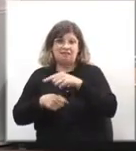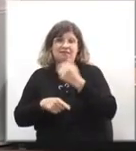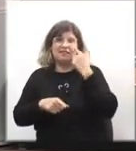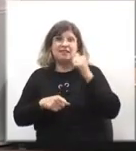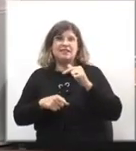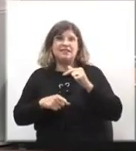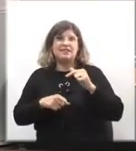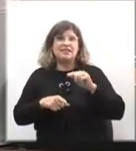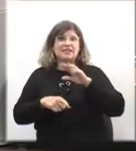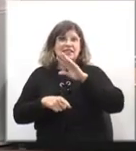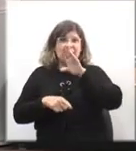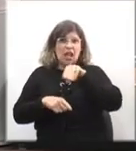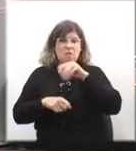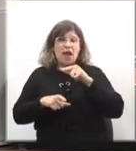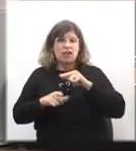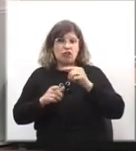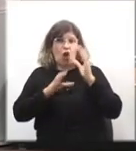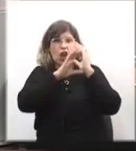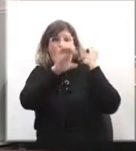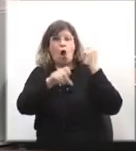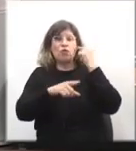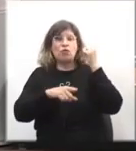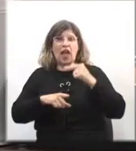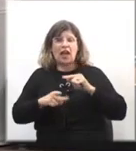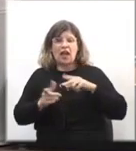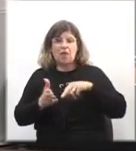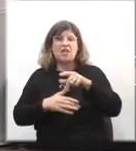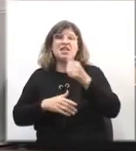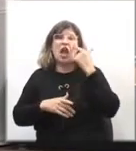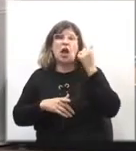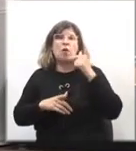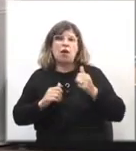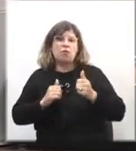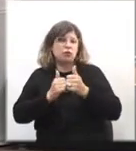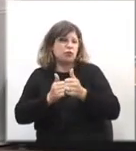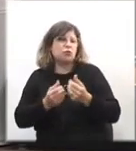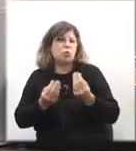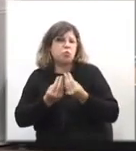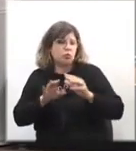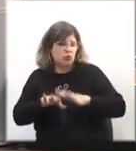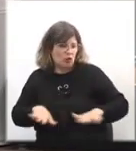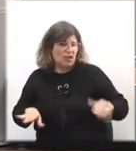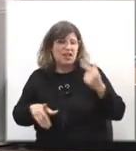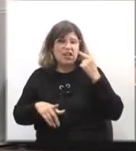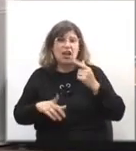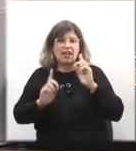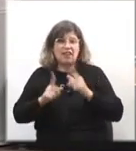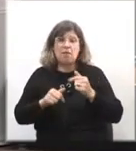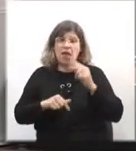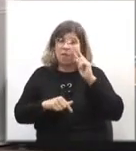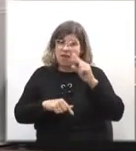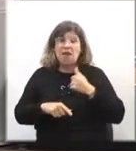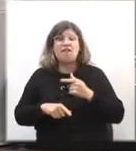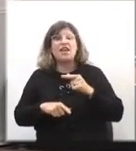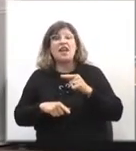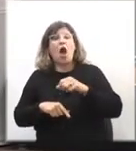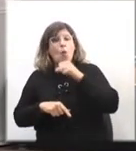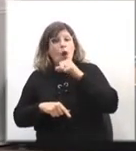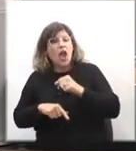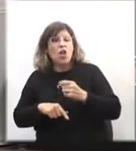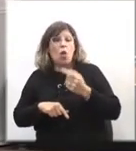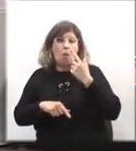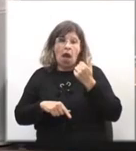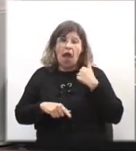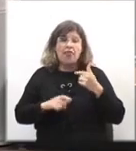nos dejaba en la ruta 1 y ahí caminábamos hasta el penal junto a muchos niños y niñas que también iban a ver a su padre o a su abuelo, junto a sus